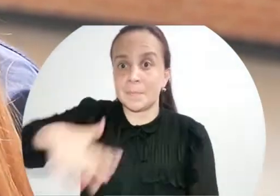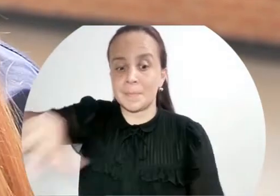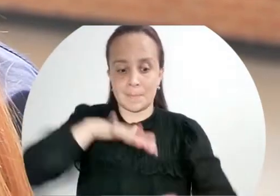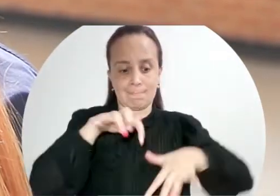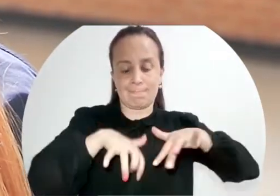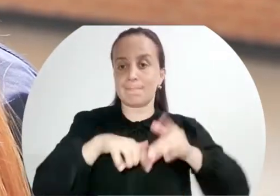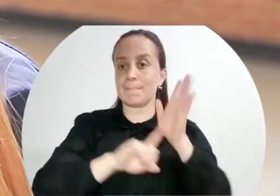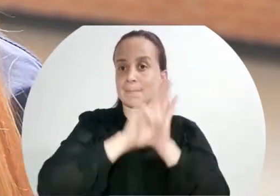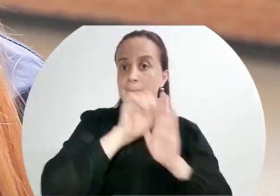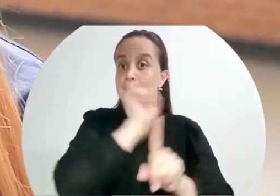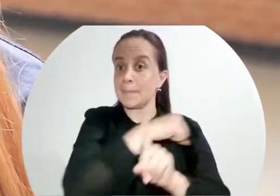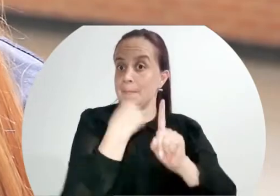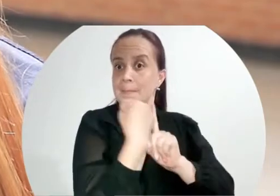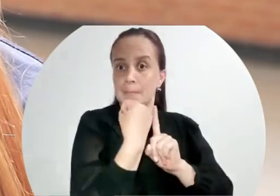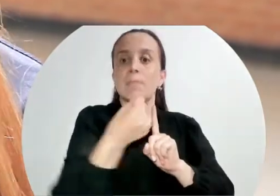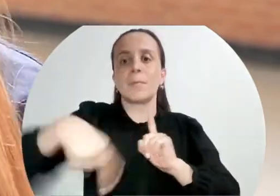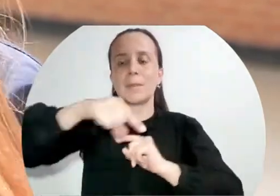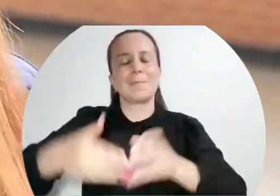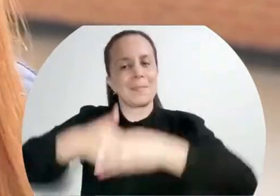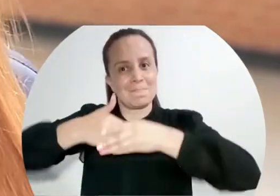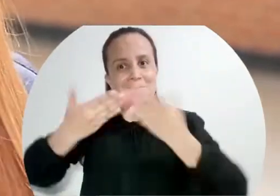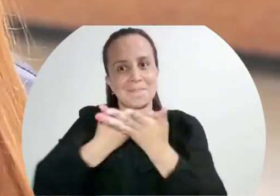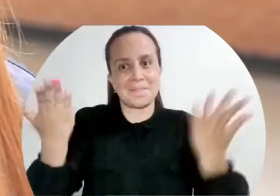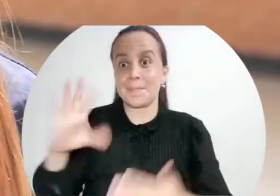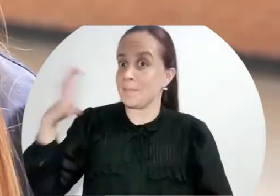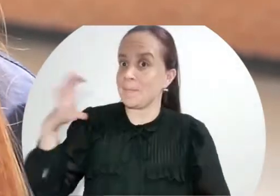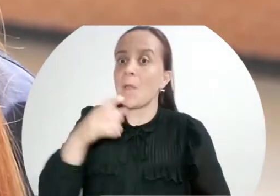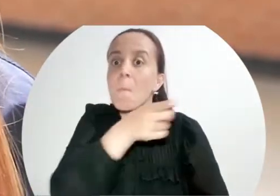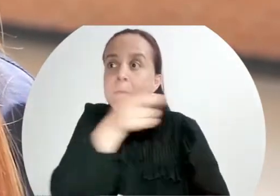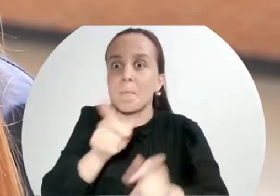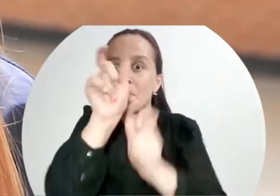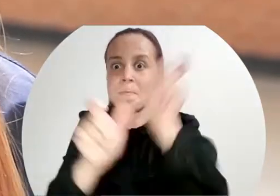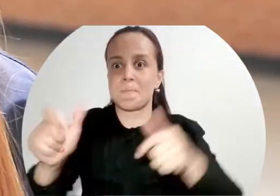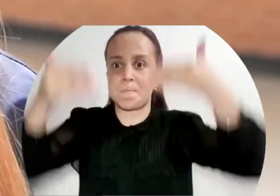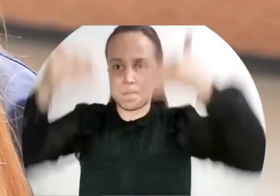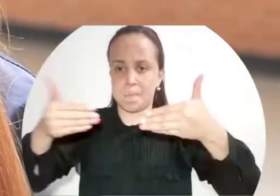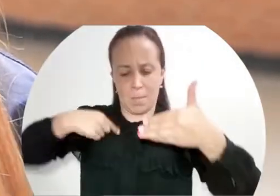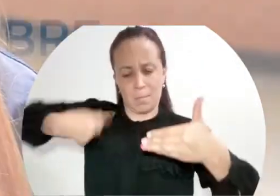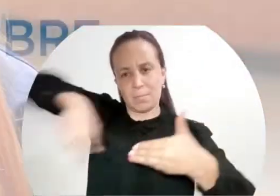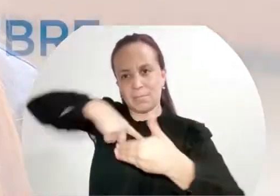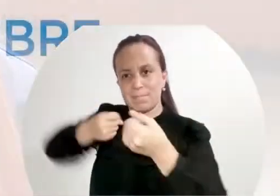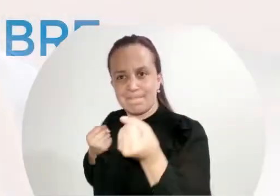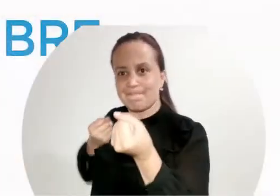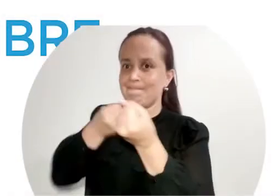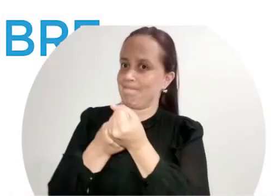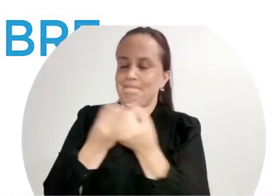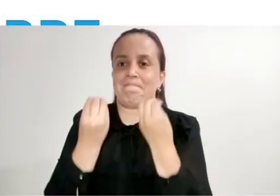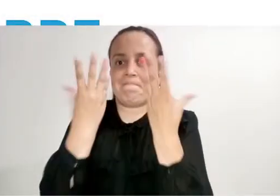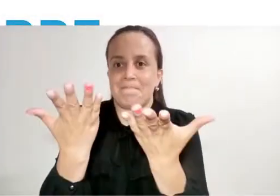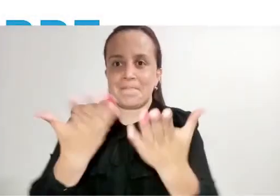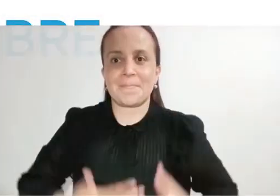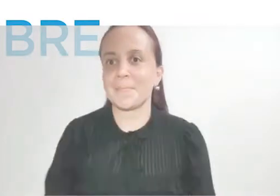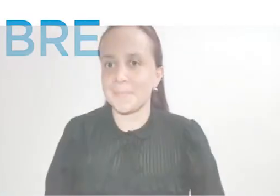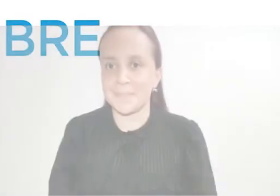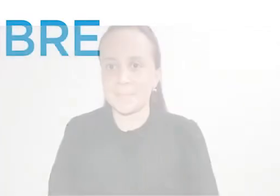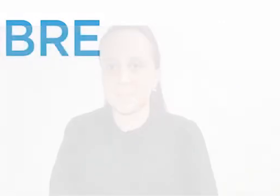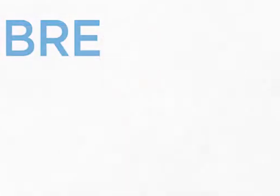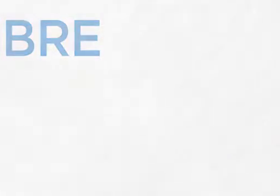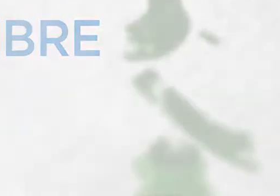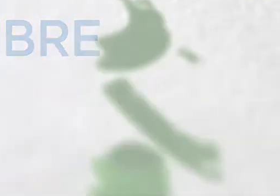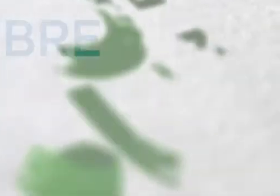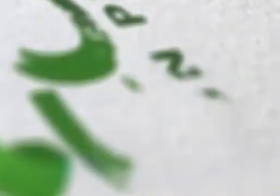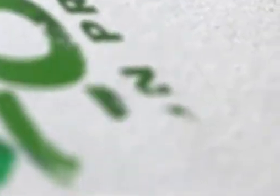Secretaría de Desarrollo Social, queremos dar un saludo a todos los facatativeños con discapacidad y recordarles que seguiremos trabajando por ustedes.